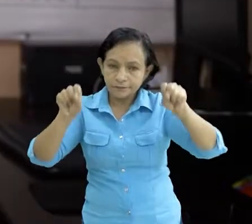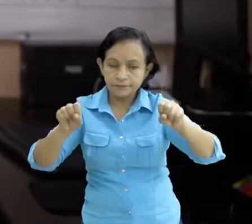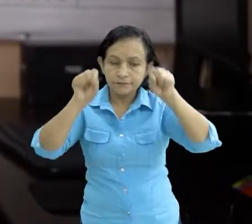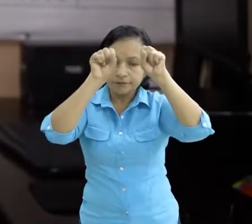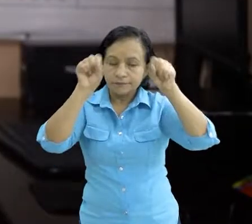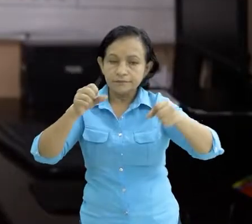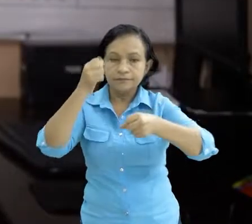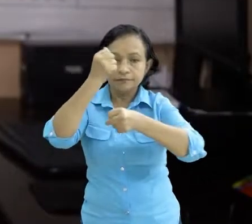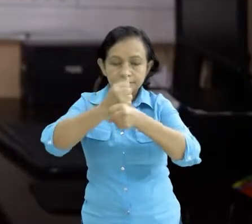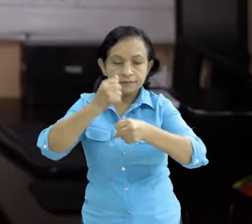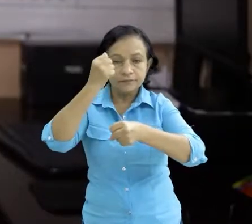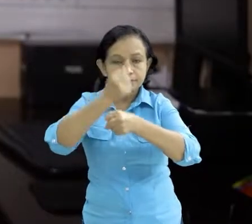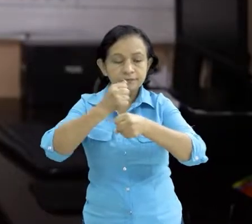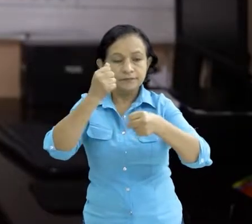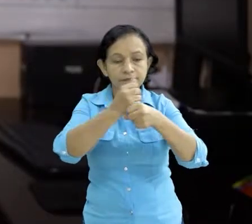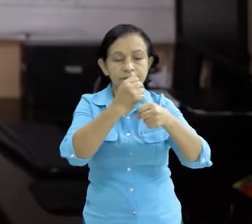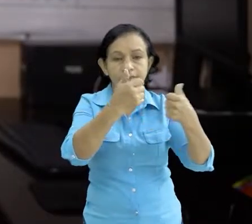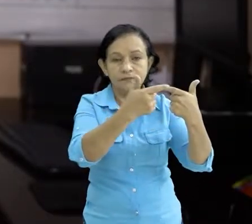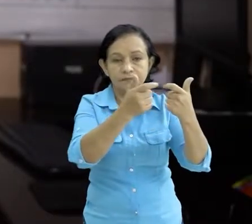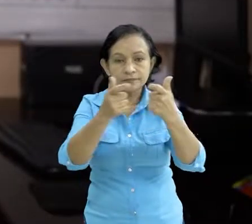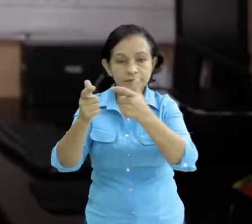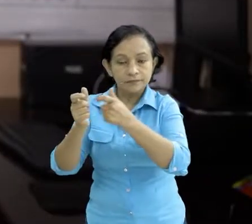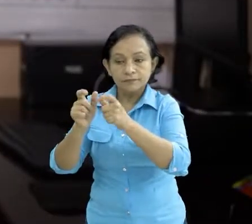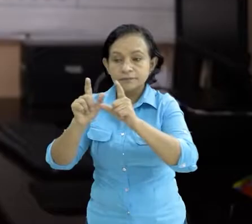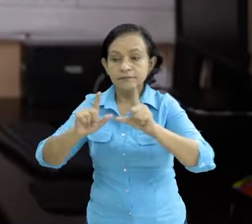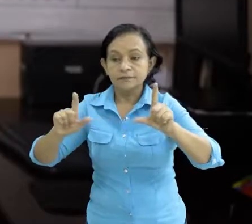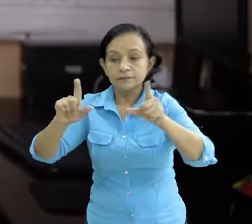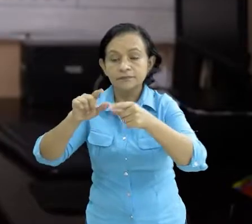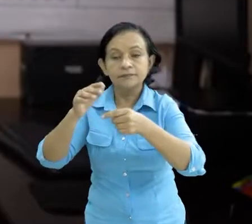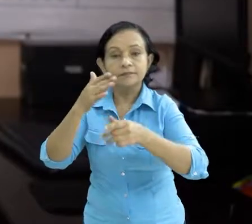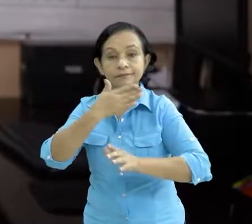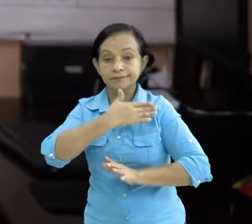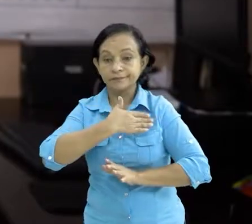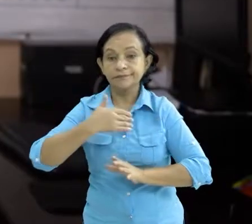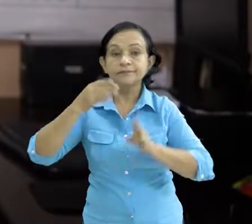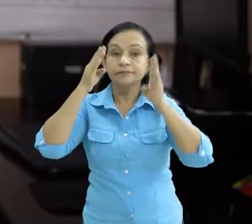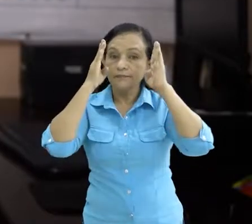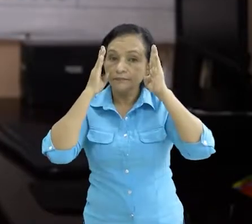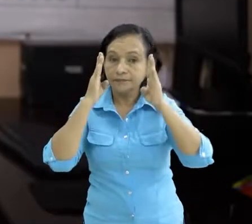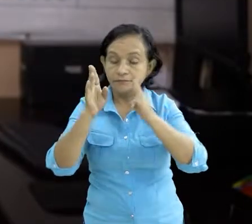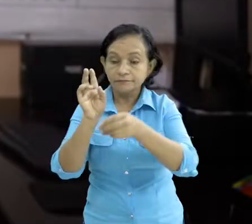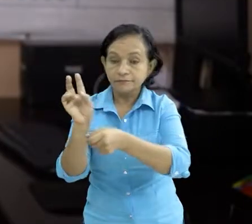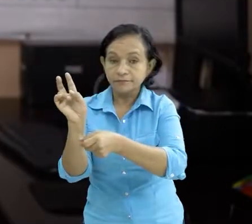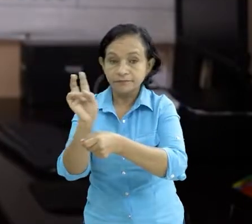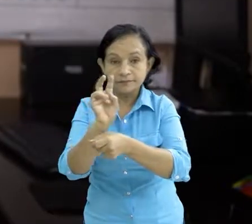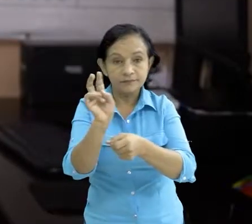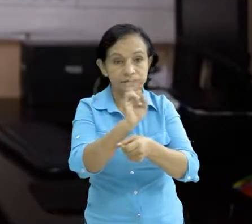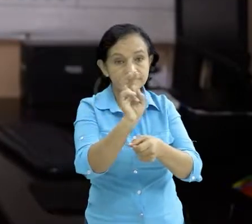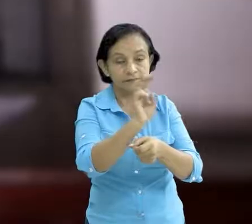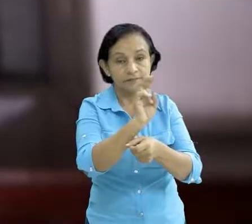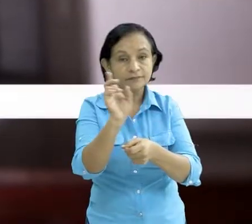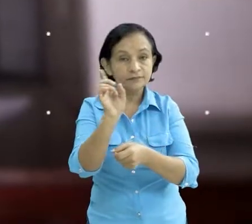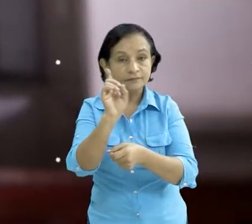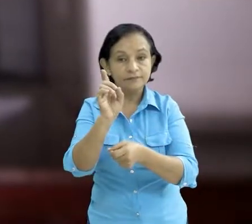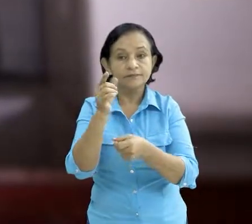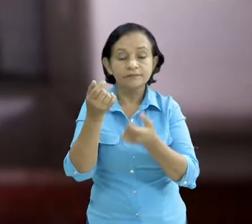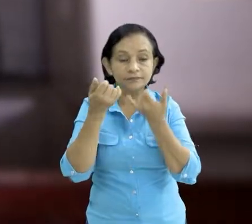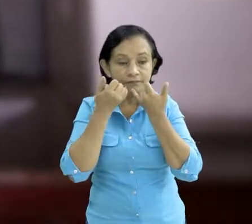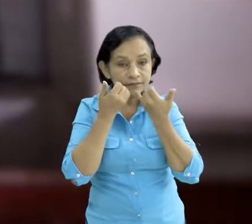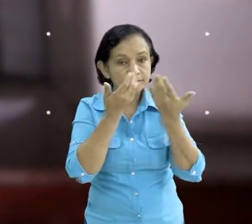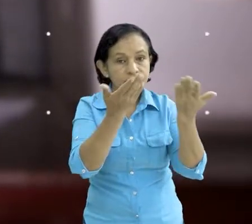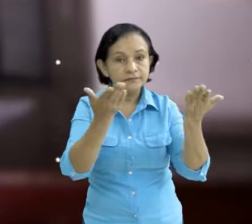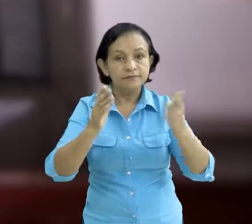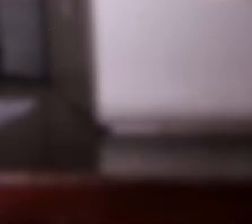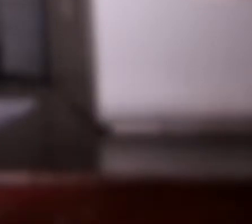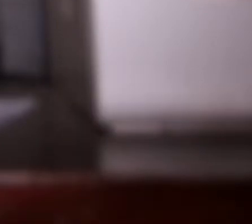fortalecimiento que le da los puestos de mando y hay una mejor calidad en el sistema de monitoreo y en el sistema de subir la información